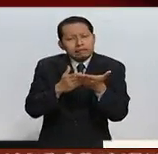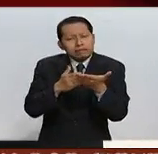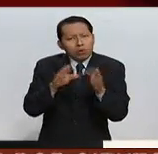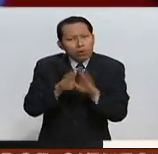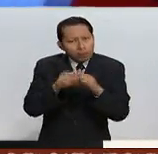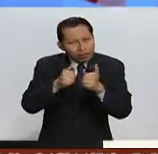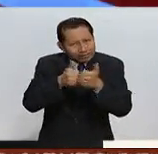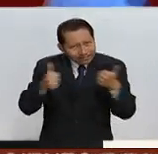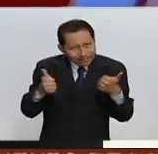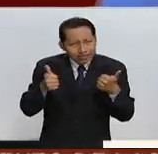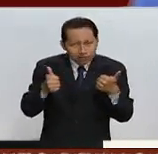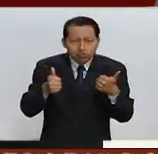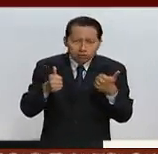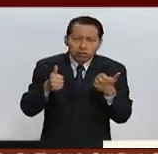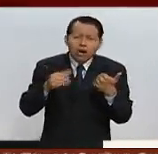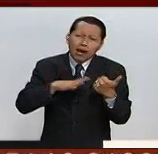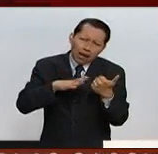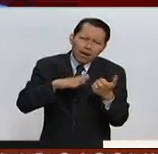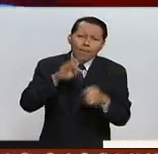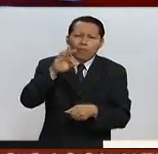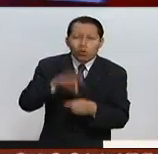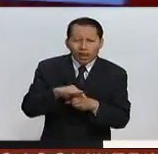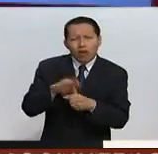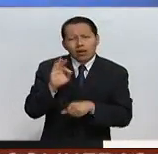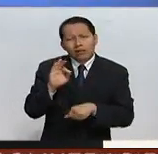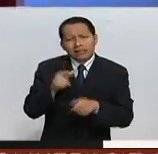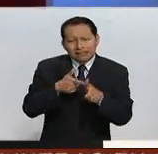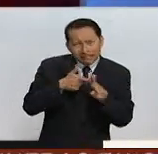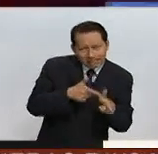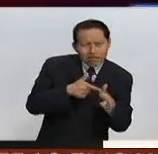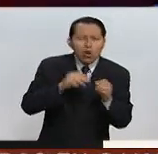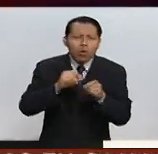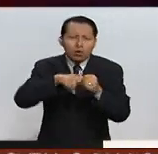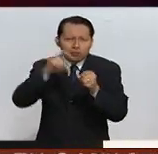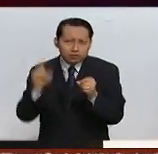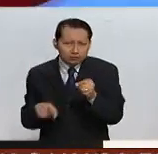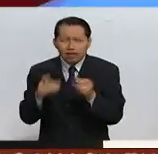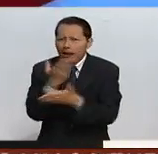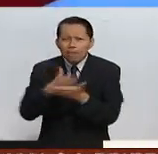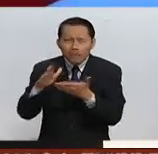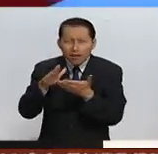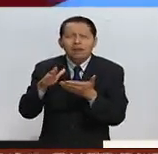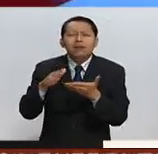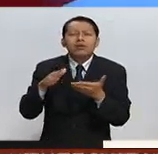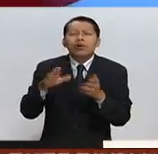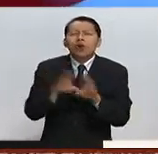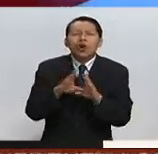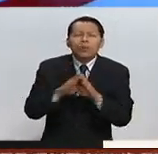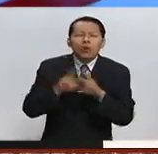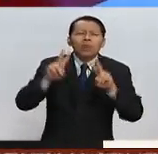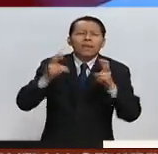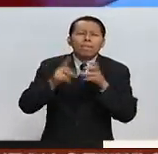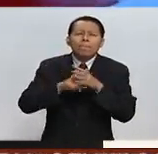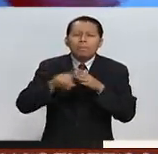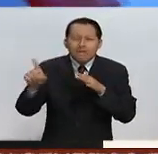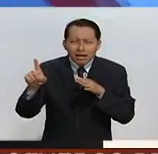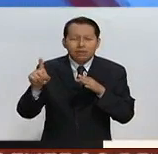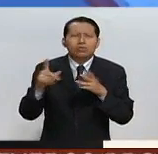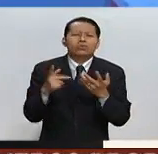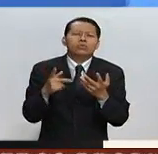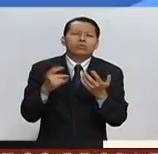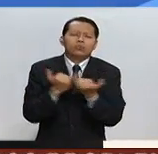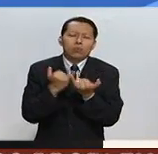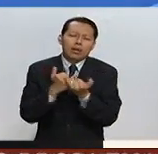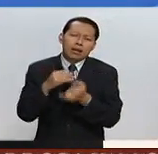aspectos, no solo los que votaron a favor y en contra, sino también en sectores como la migración, lo cual se está